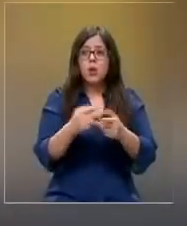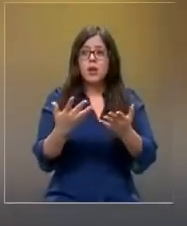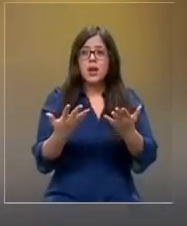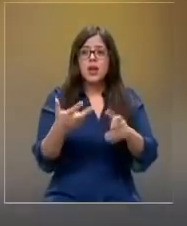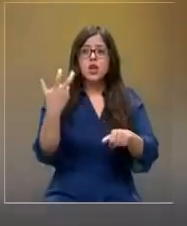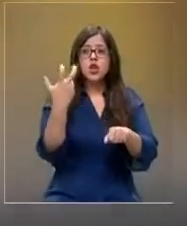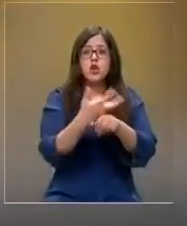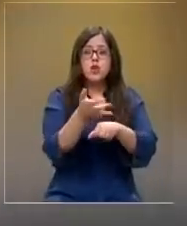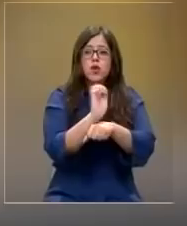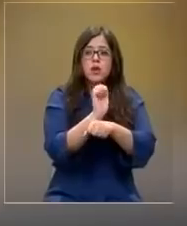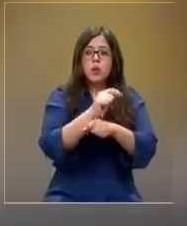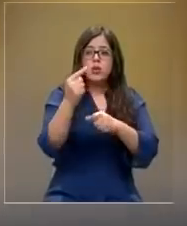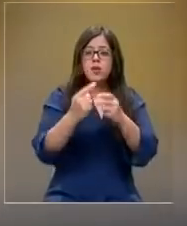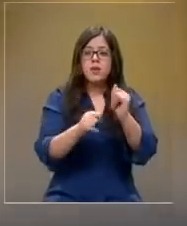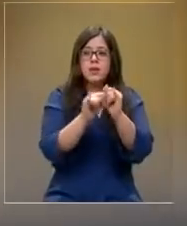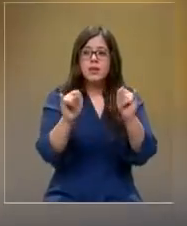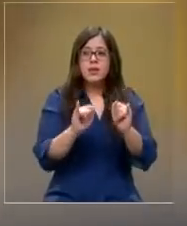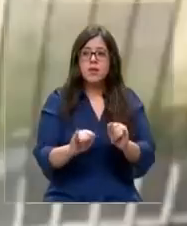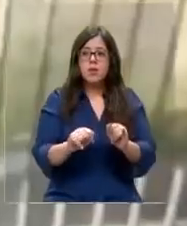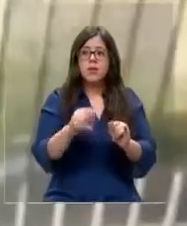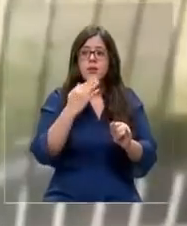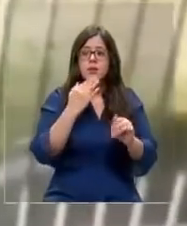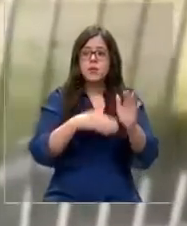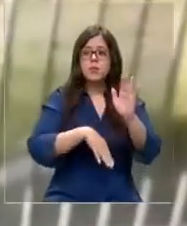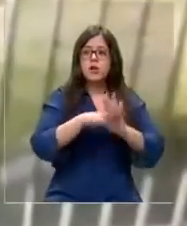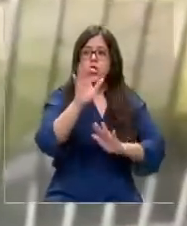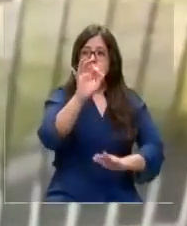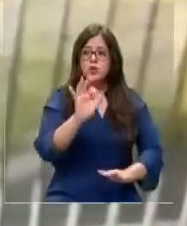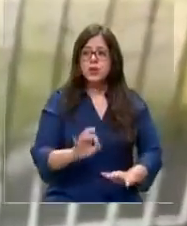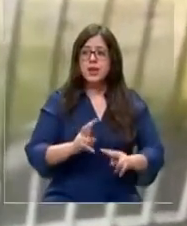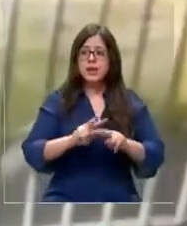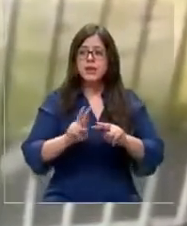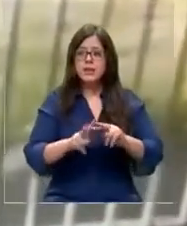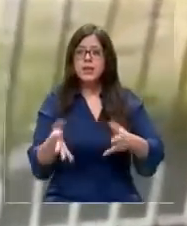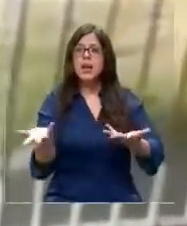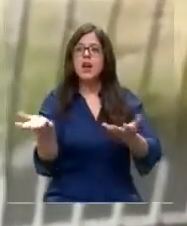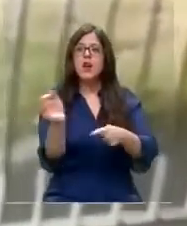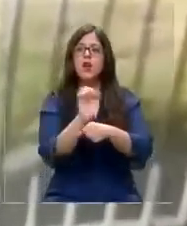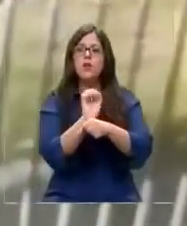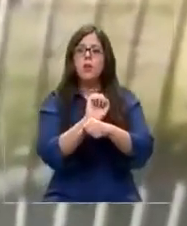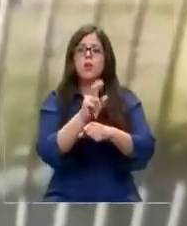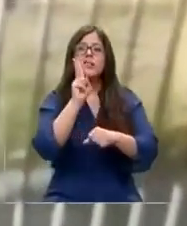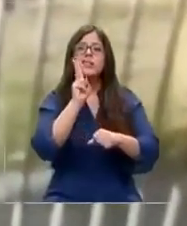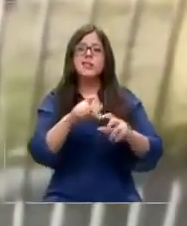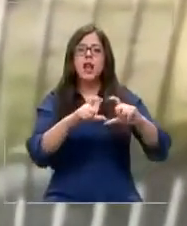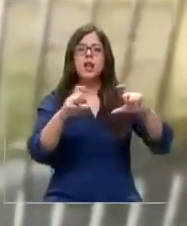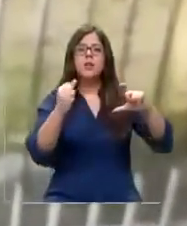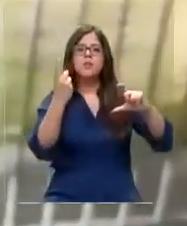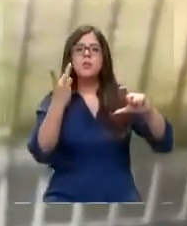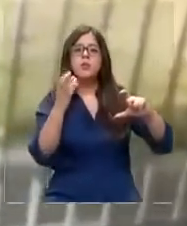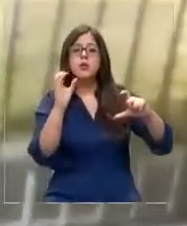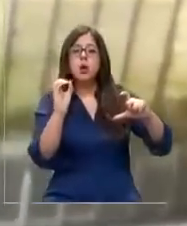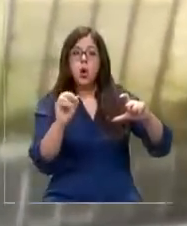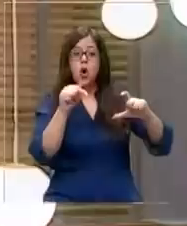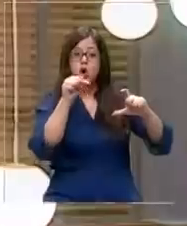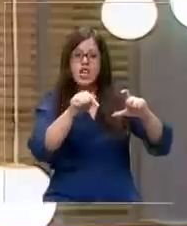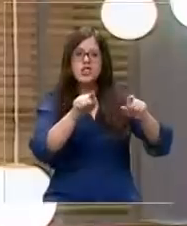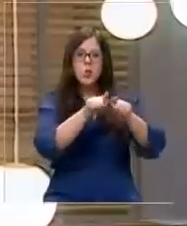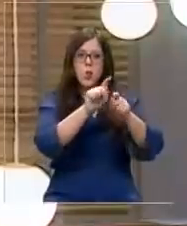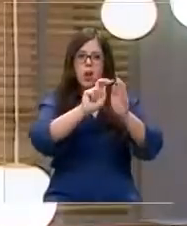autos a través de distintos métodos, el mayor porcentaje se realiza con vehículos sin su identificación o con ella adulterada.